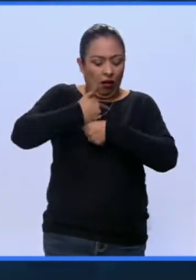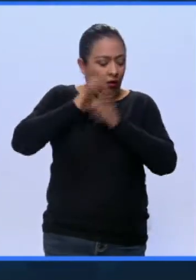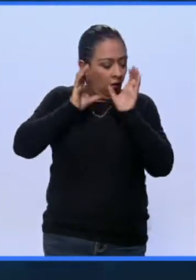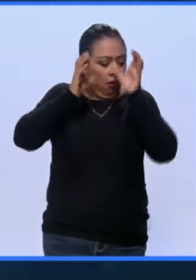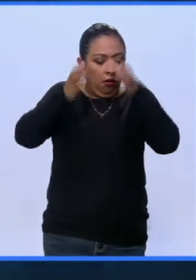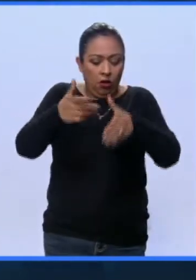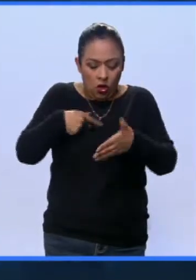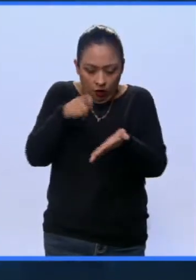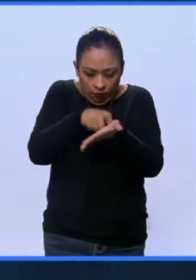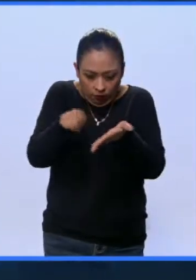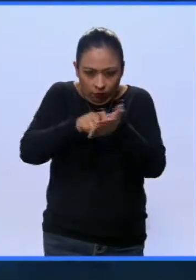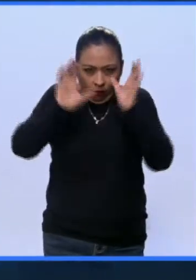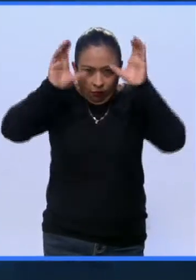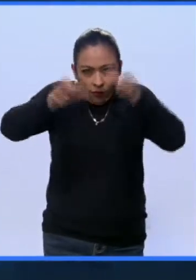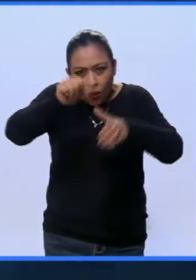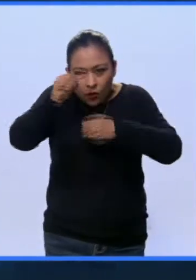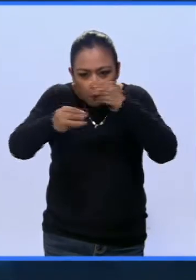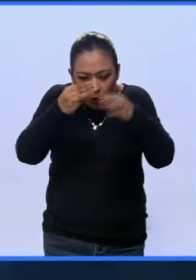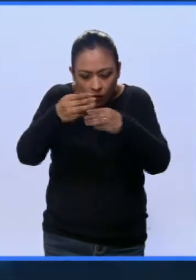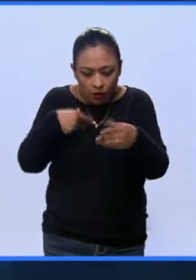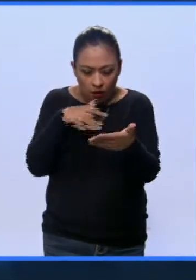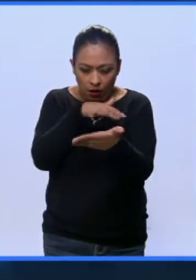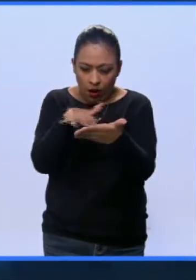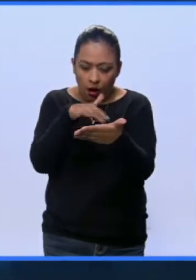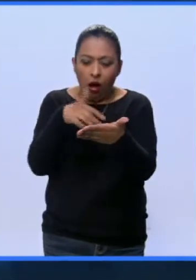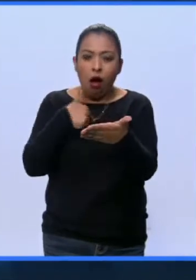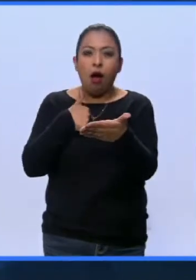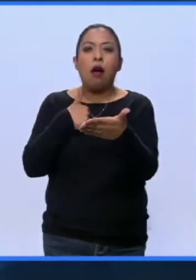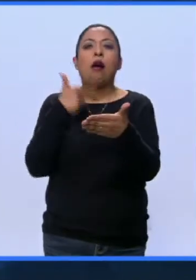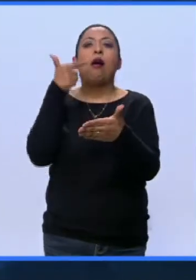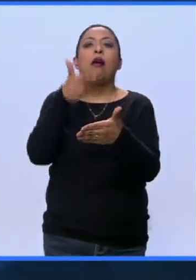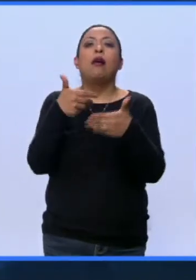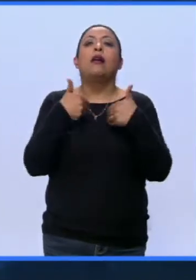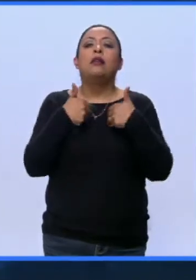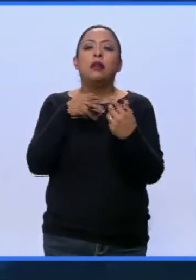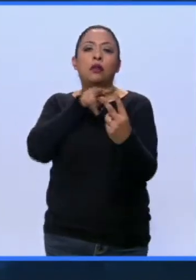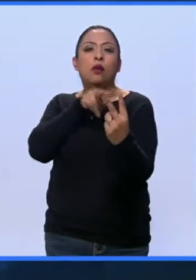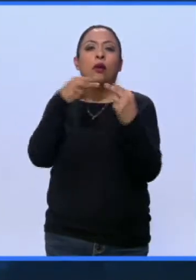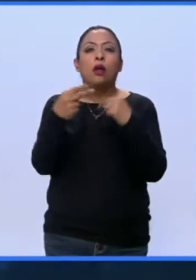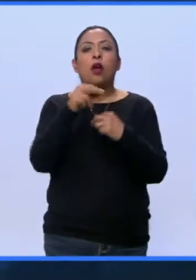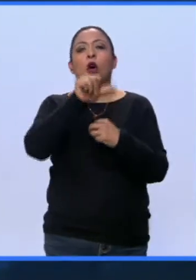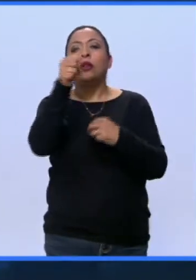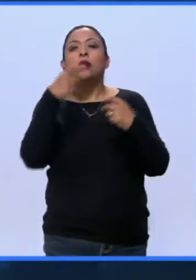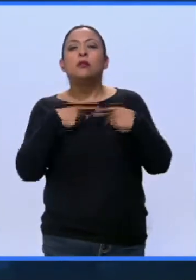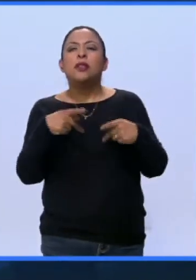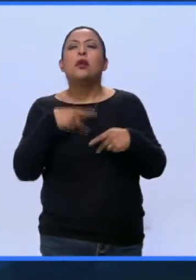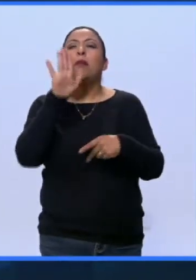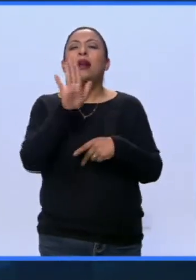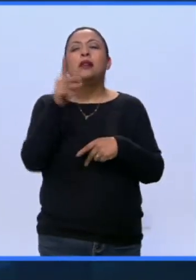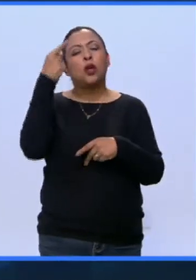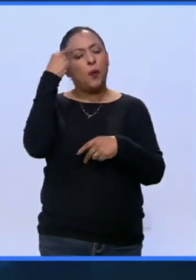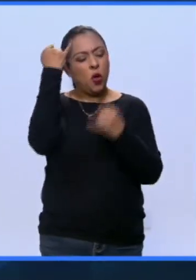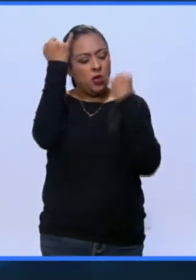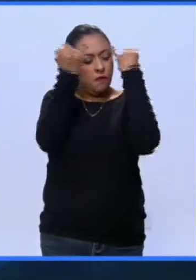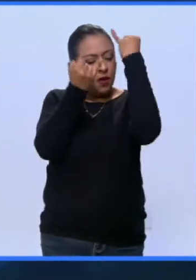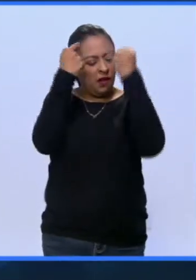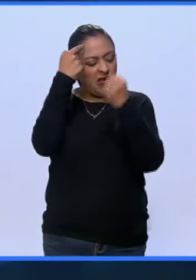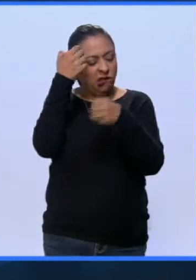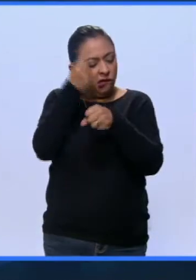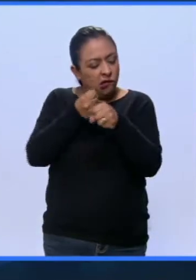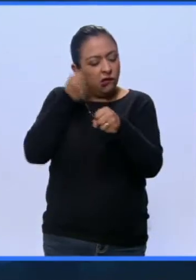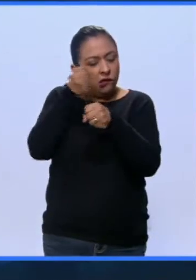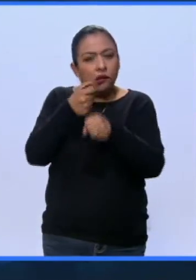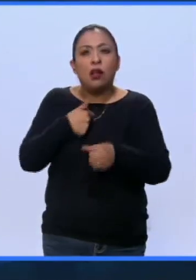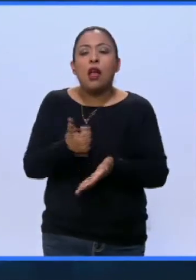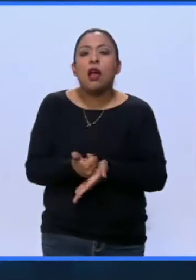y salirte de ti mismo cuando lees y entonces entender mejor las posiciones de los demás. siempre un ejercicio de la imaginación que